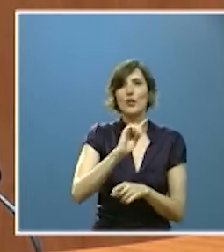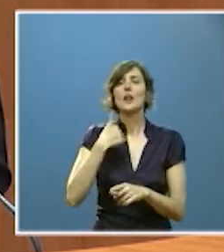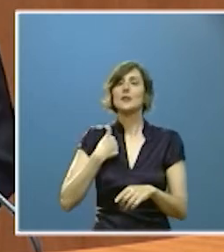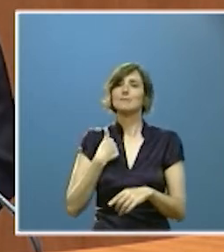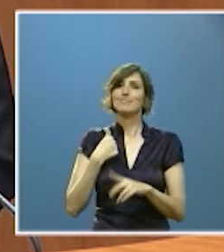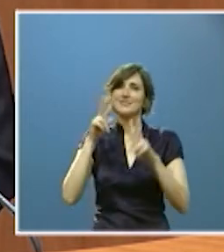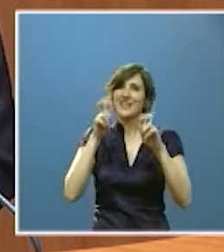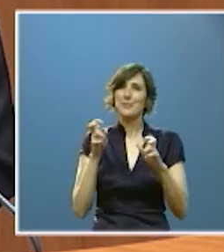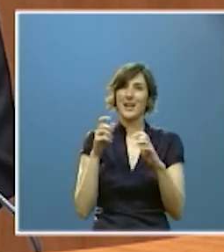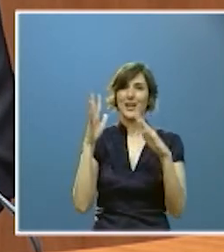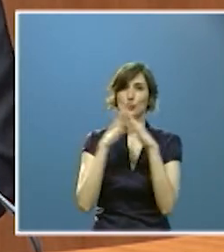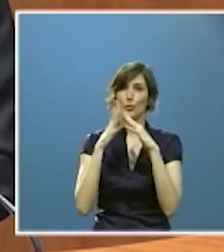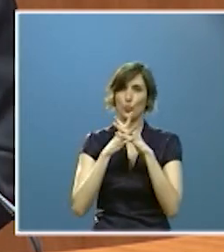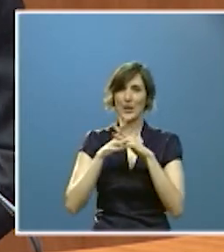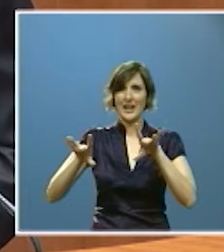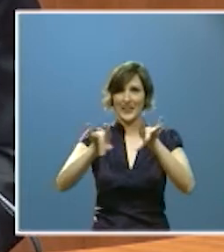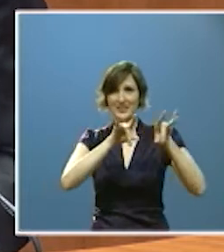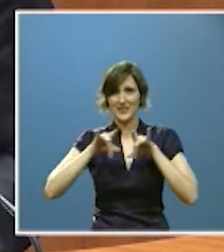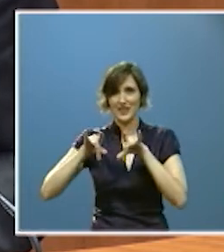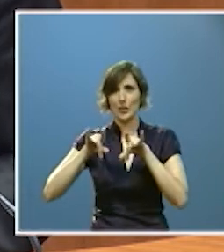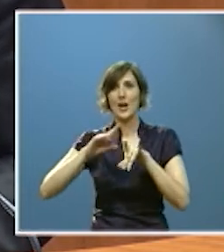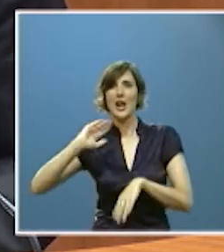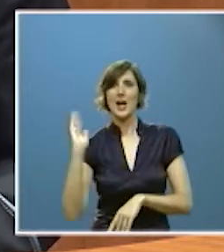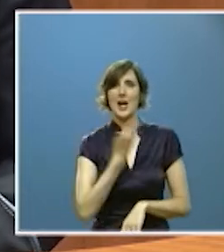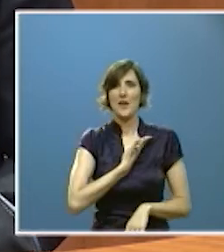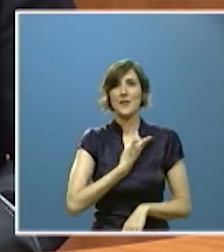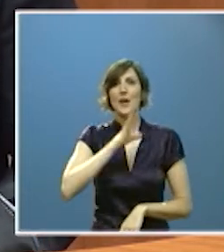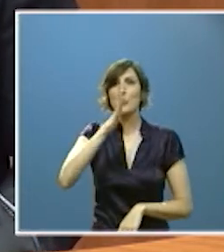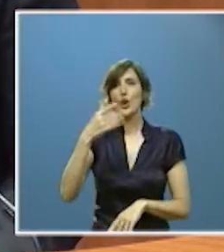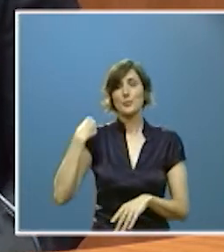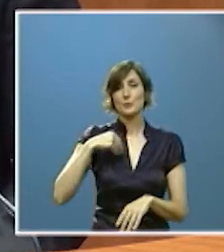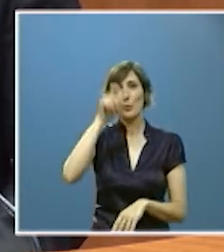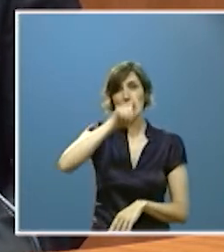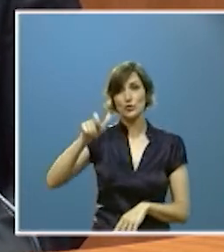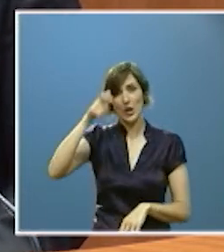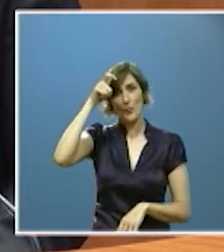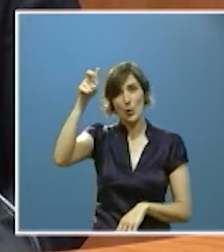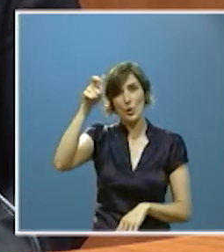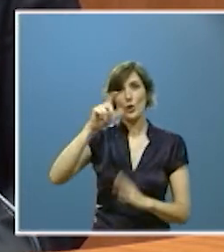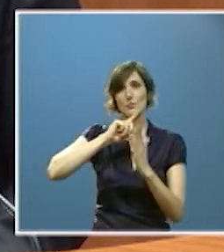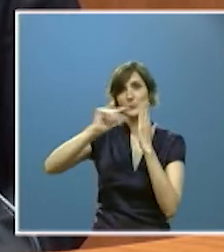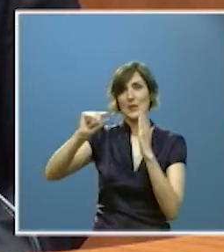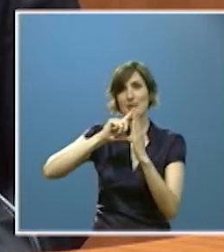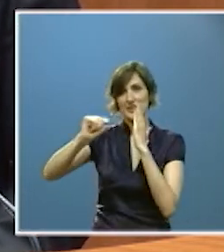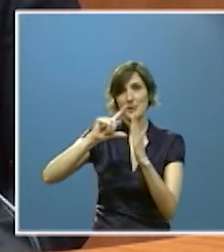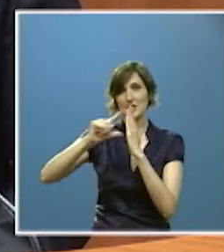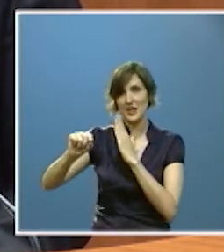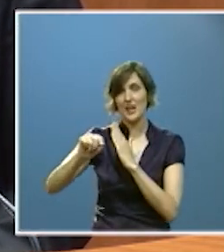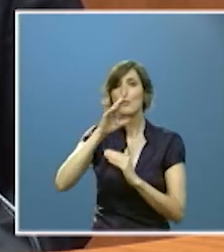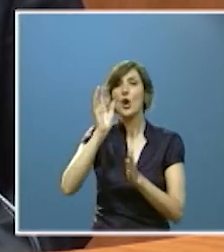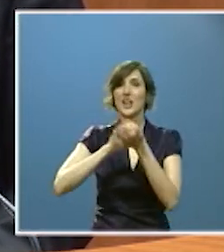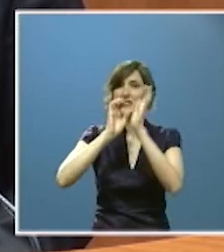particular estructura poblacional muy afectada por el importante éxodo rural que Castilla y León sufrió